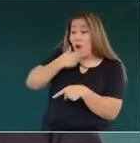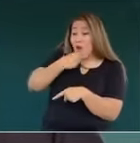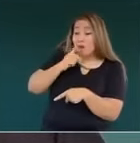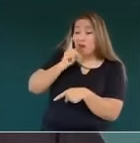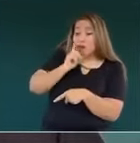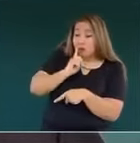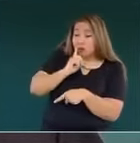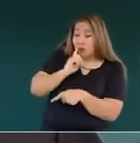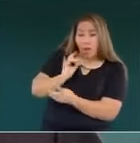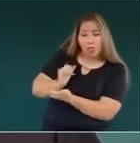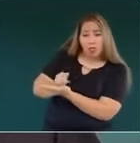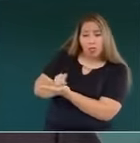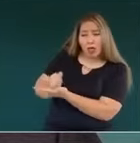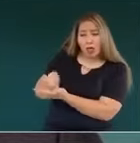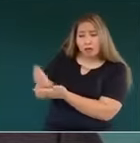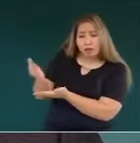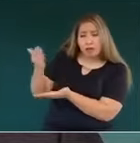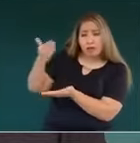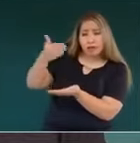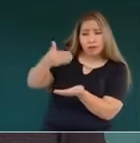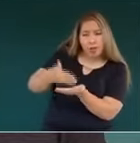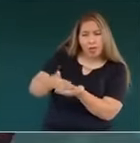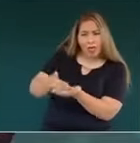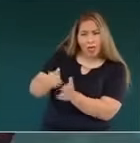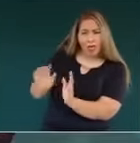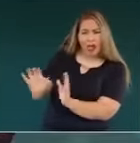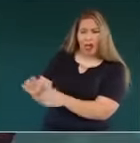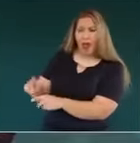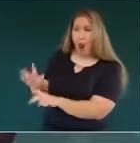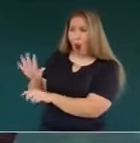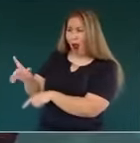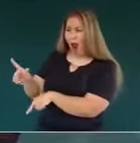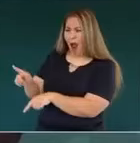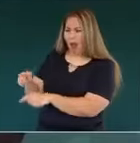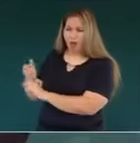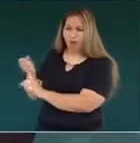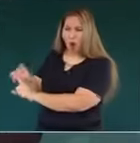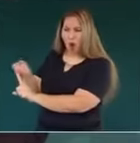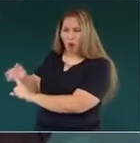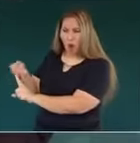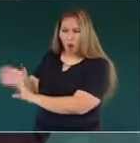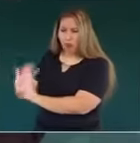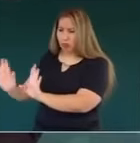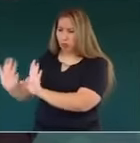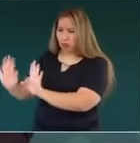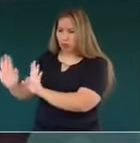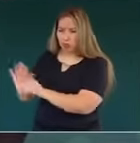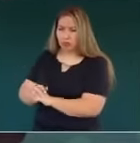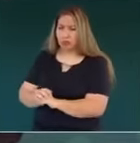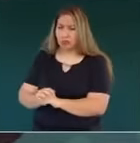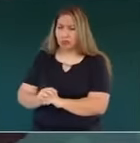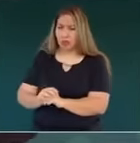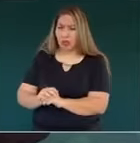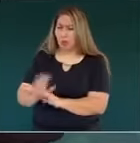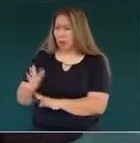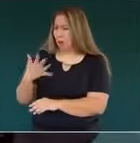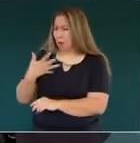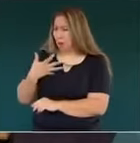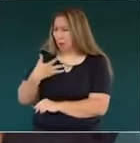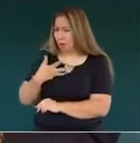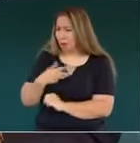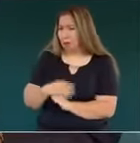decidan sin presión, sin tener que